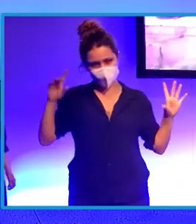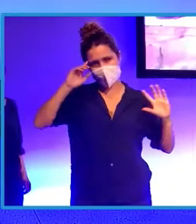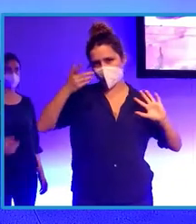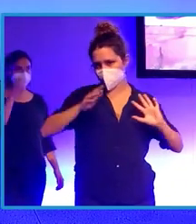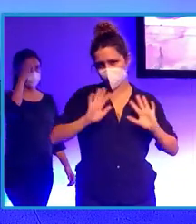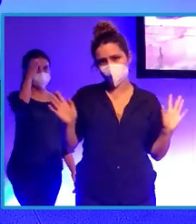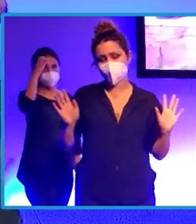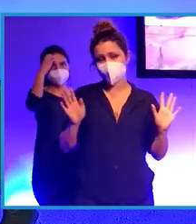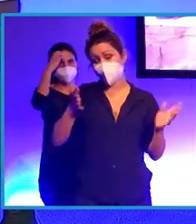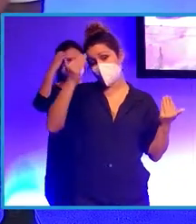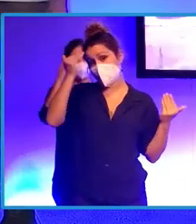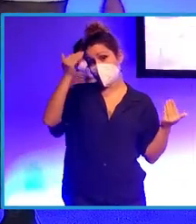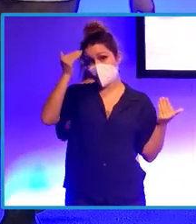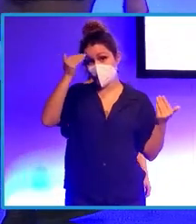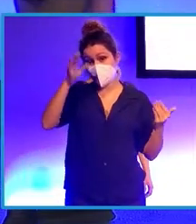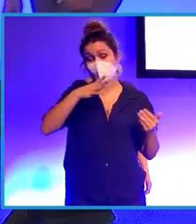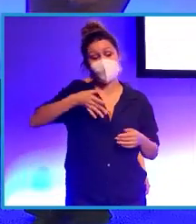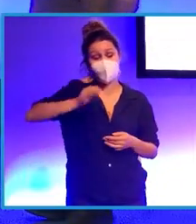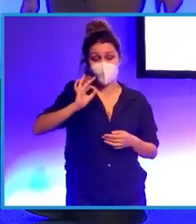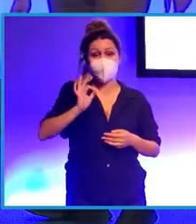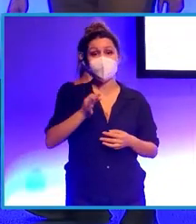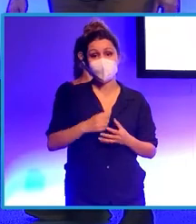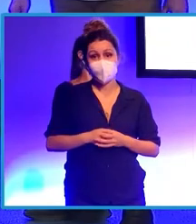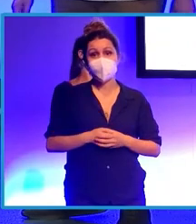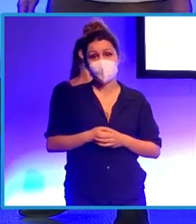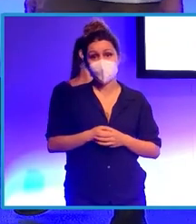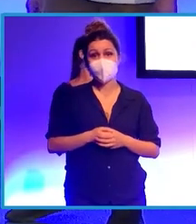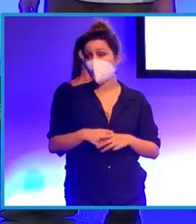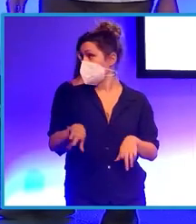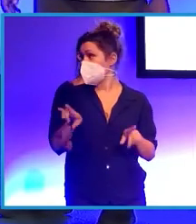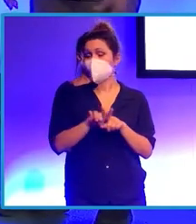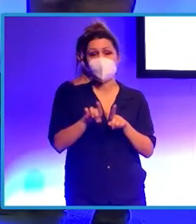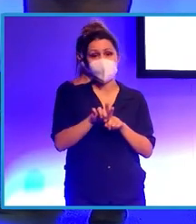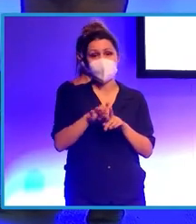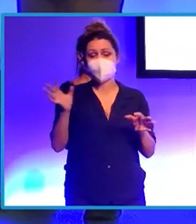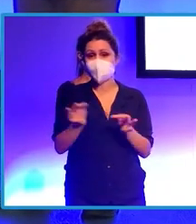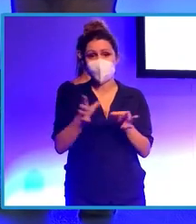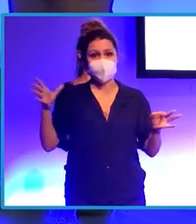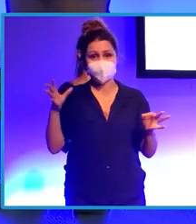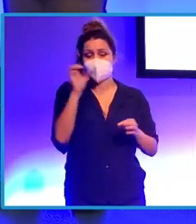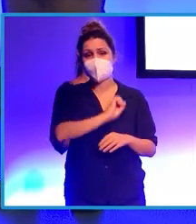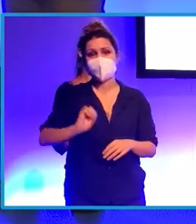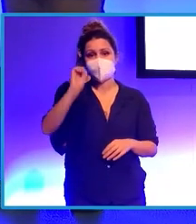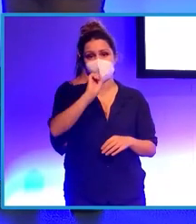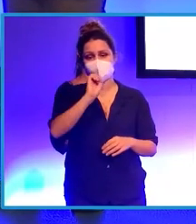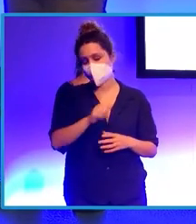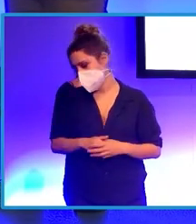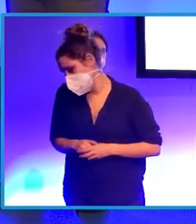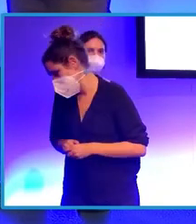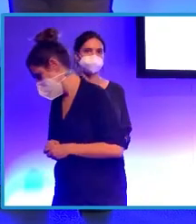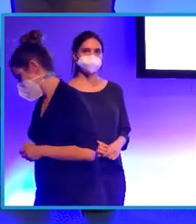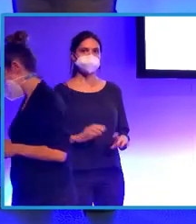Gracias. Enhorabuena, o sea, de verdad que ha sido toda una grata sorpresa. El trabajo de La Palma es el primero que yo vi,